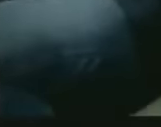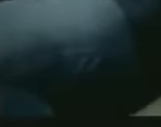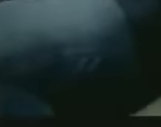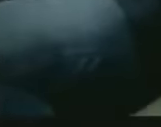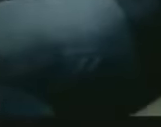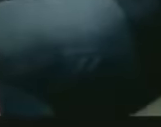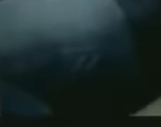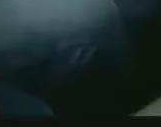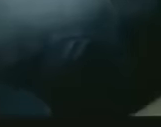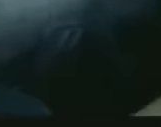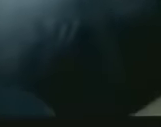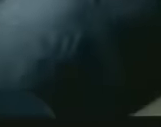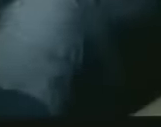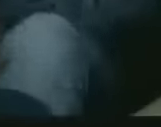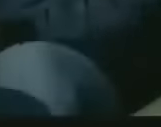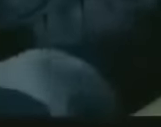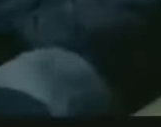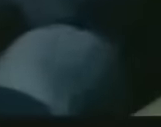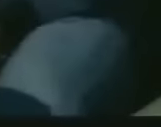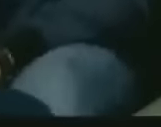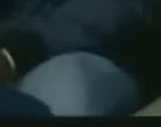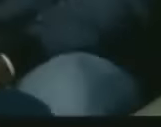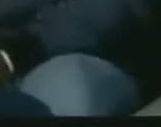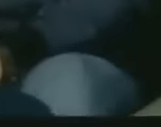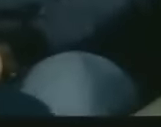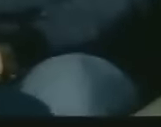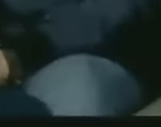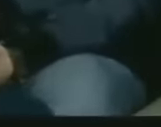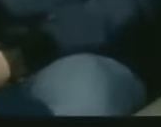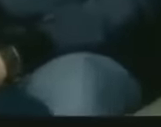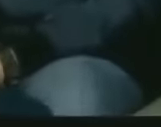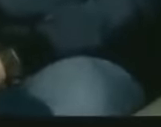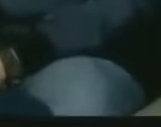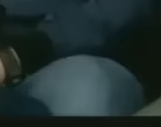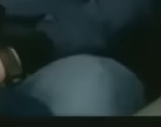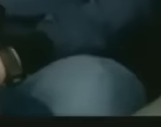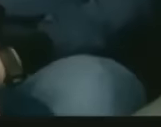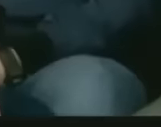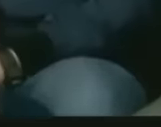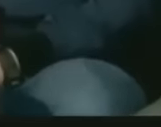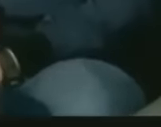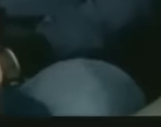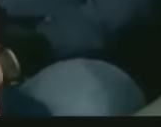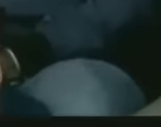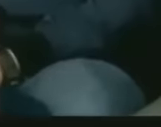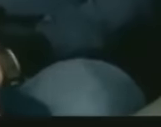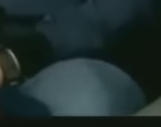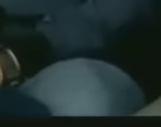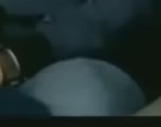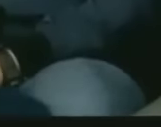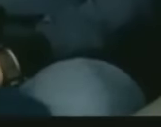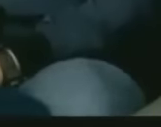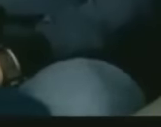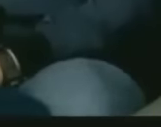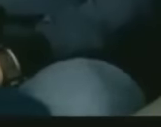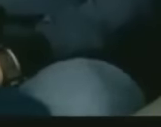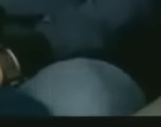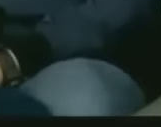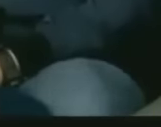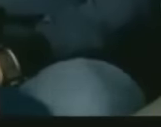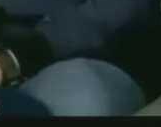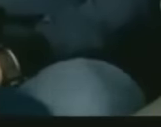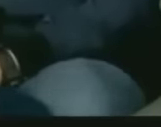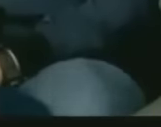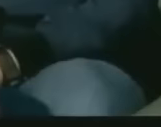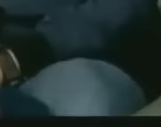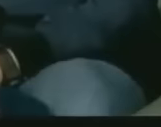bueno con unos recursos importantes para estos últimos dos meses que restan de este año y arrancando el 2024 con mucha fuerza